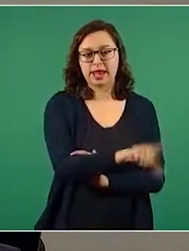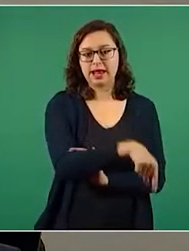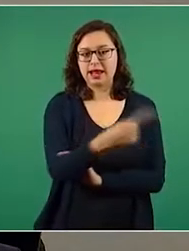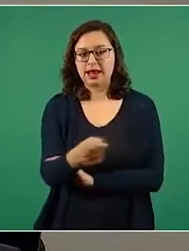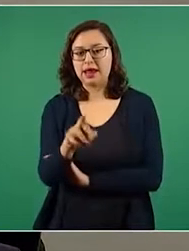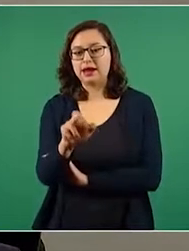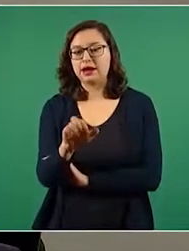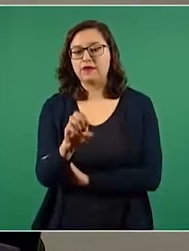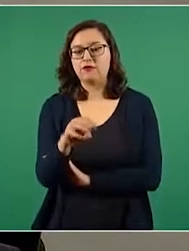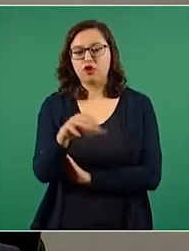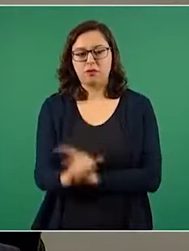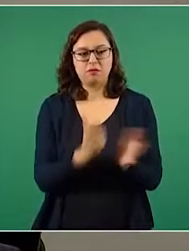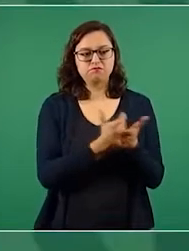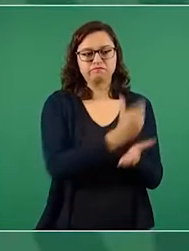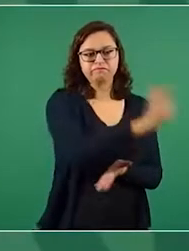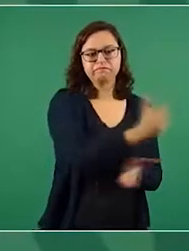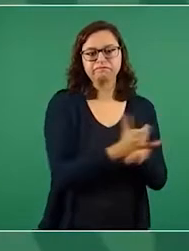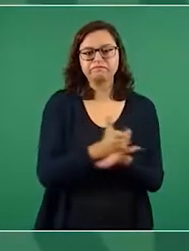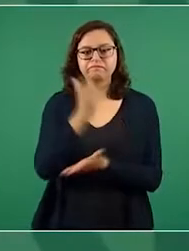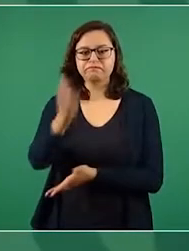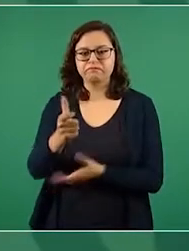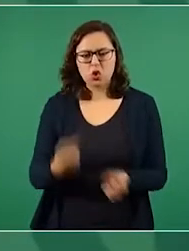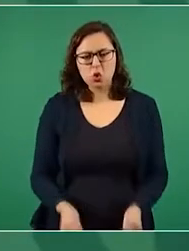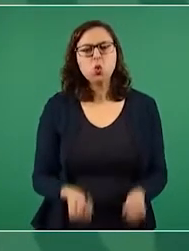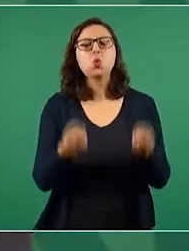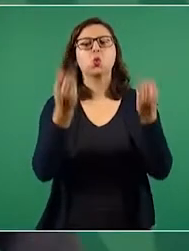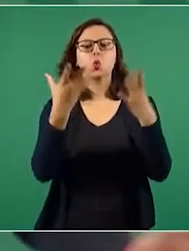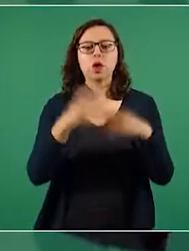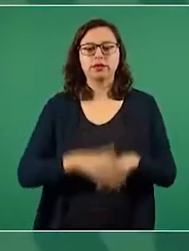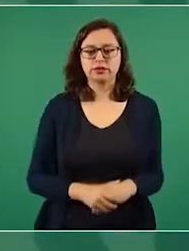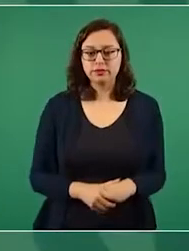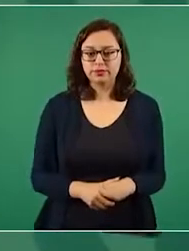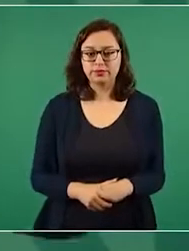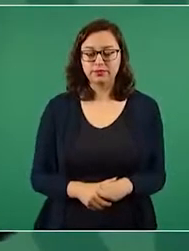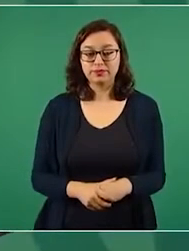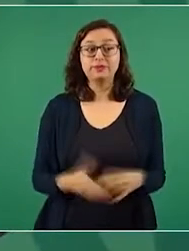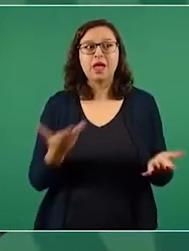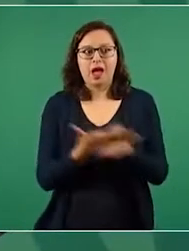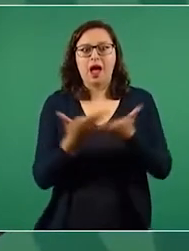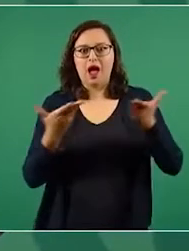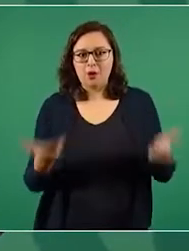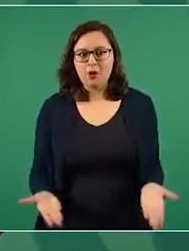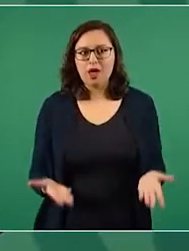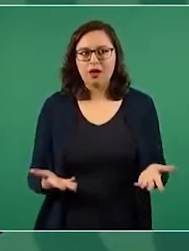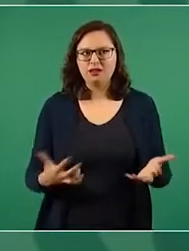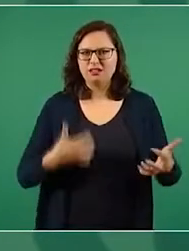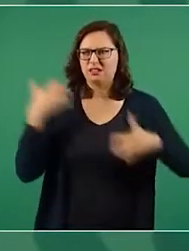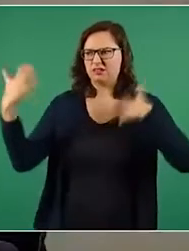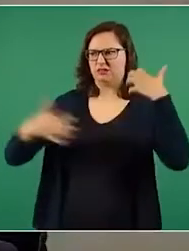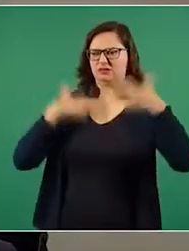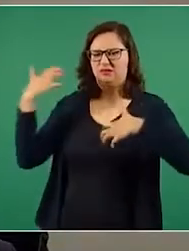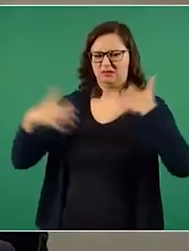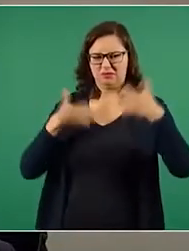el Reforma, y por qué es su enojo con nosotros.